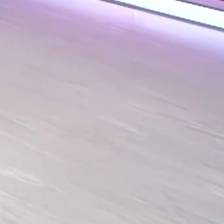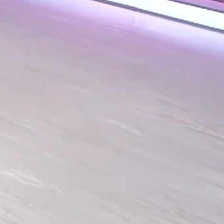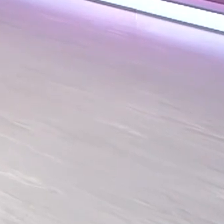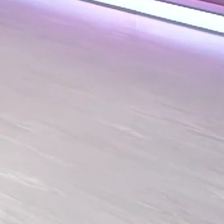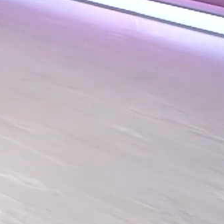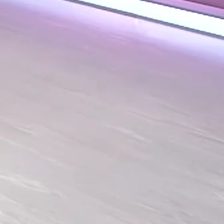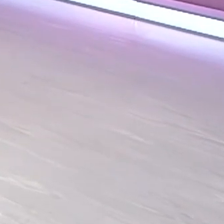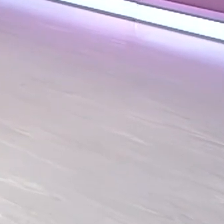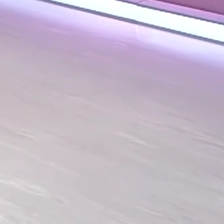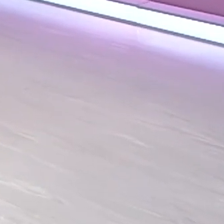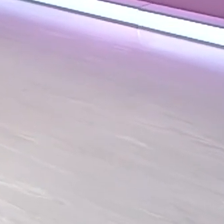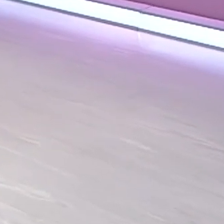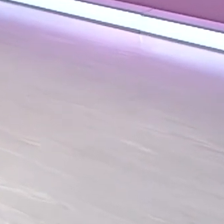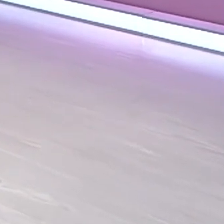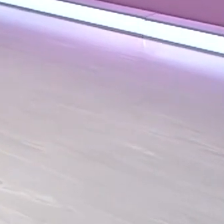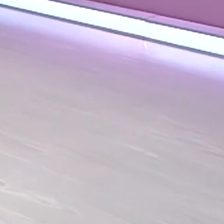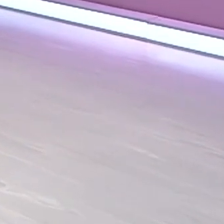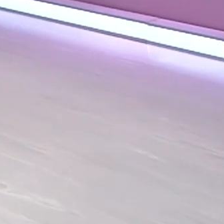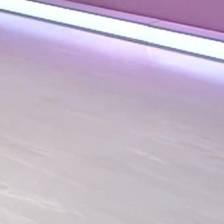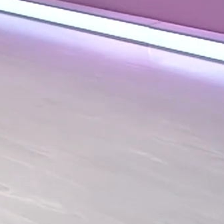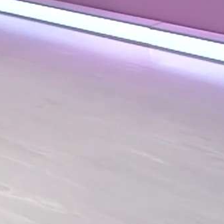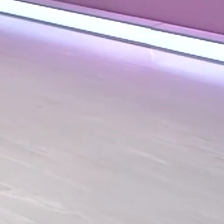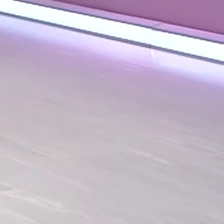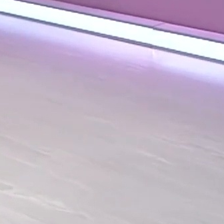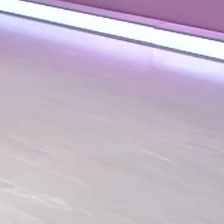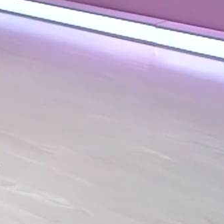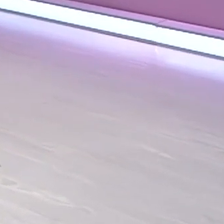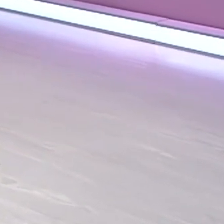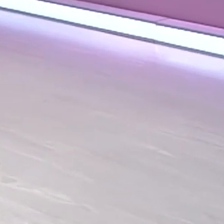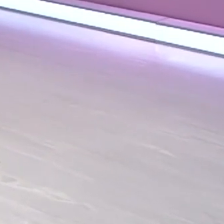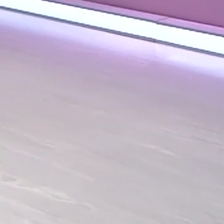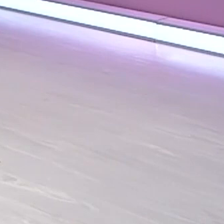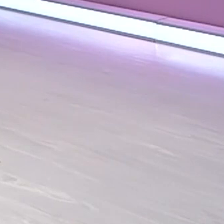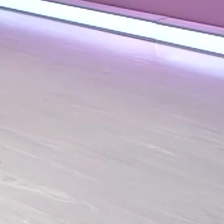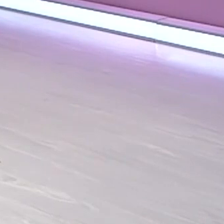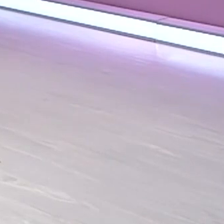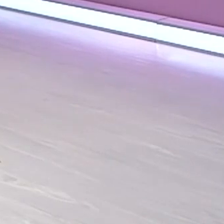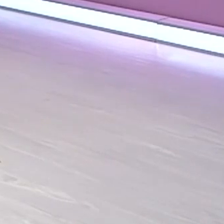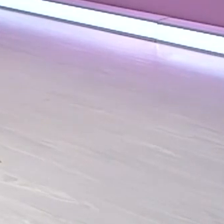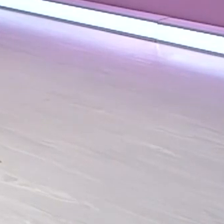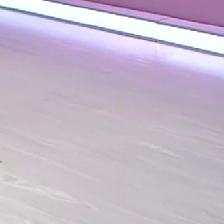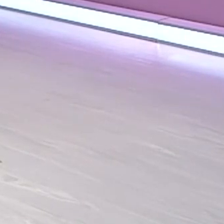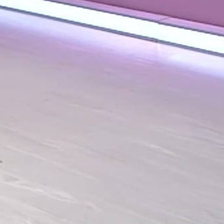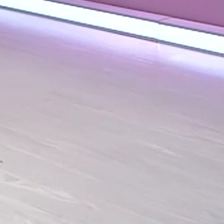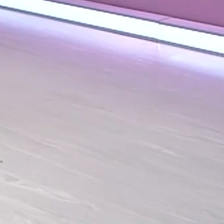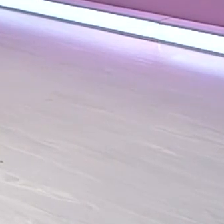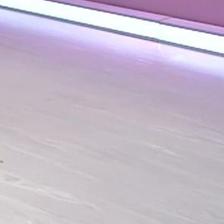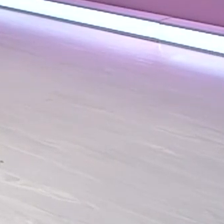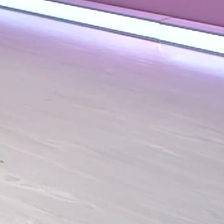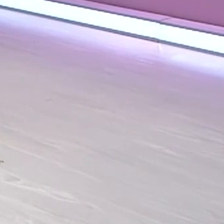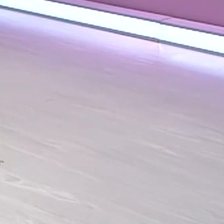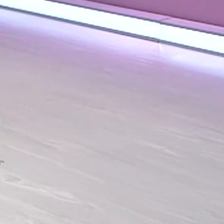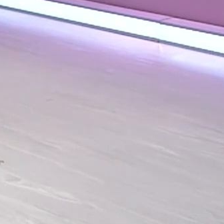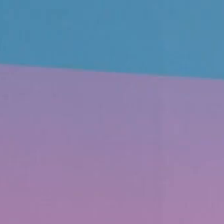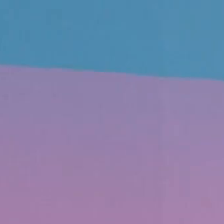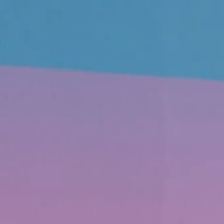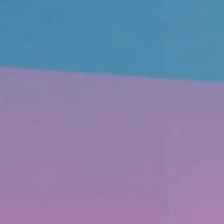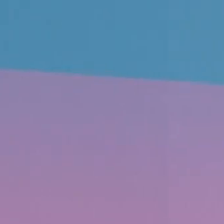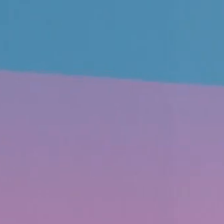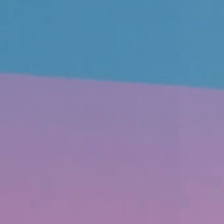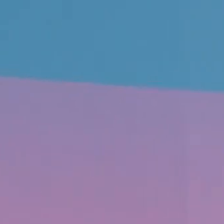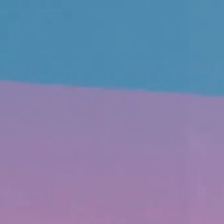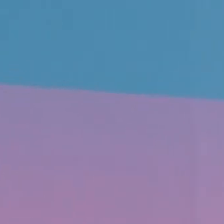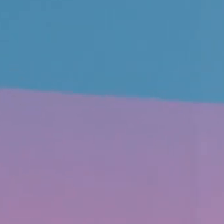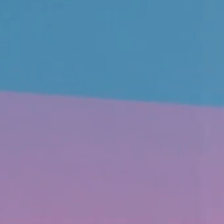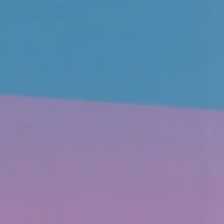aquí en los estudios de TV Perú, en vivo y en directo para todo el Perú. Buenos días doctora, ¿cómo estás? Buenos días doctor,